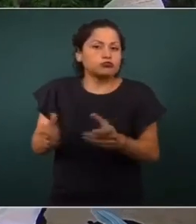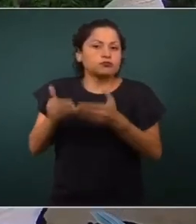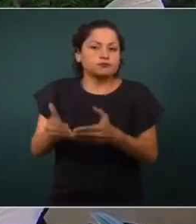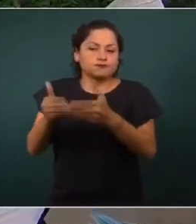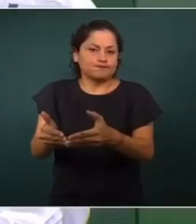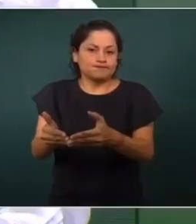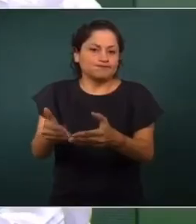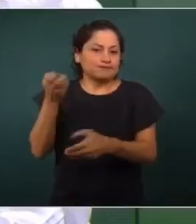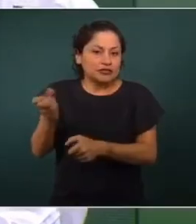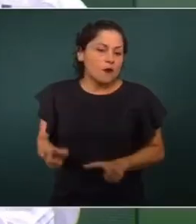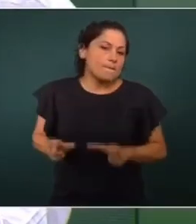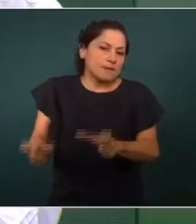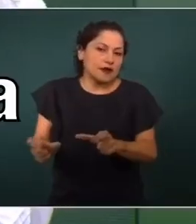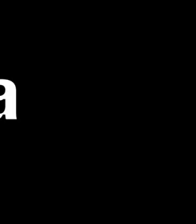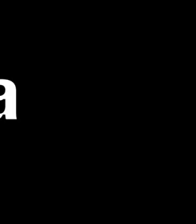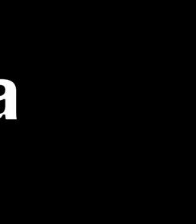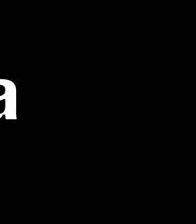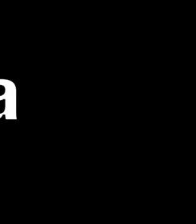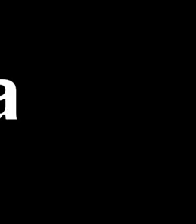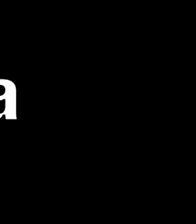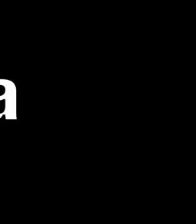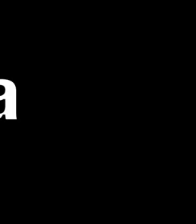elaboren estas drogas.